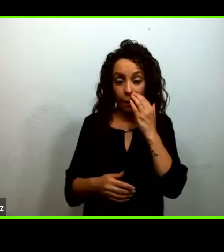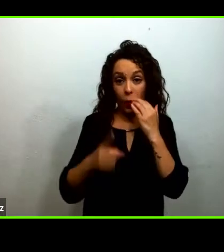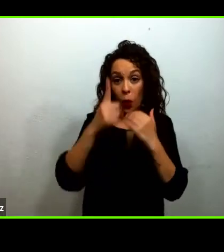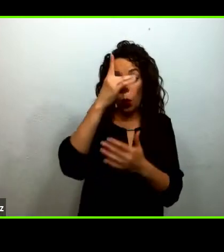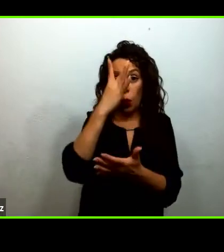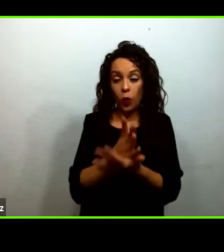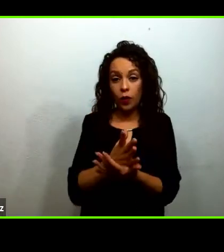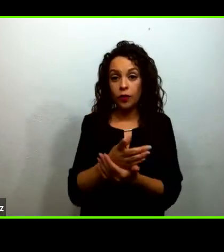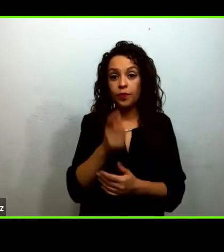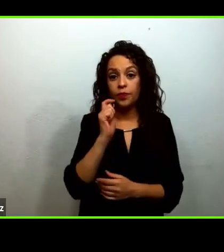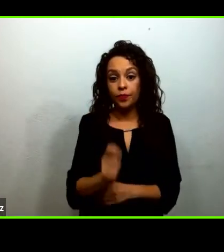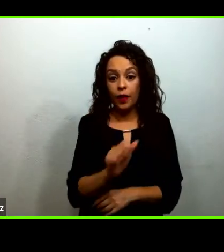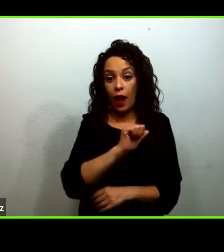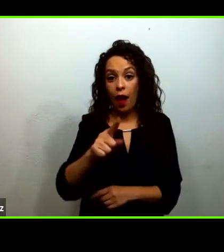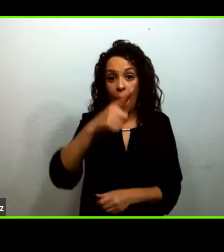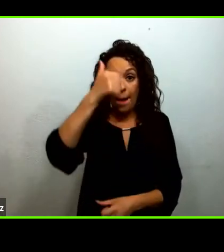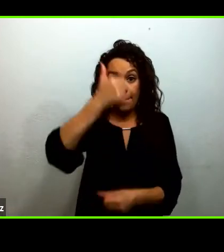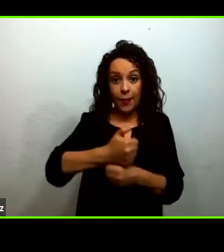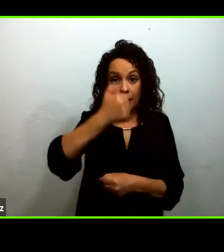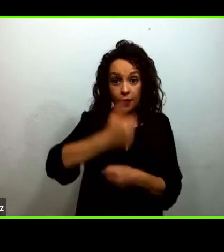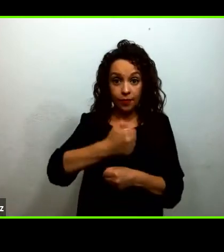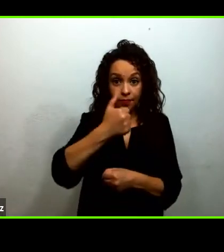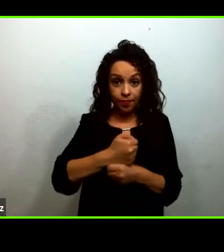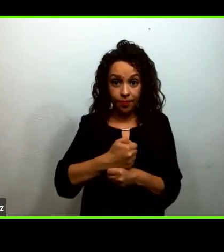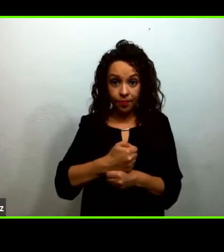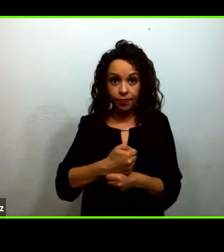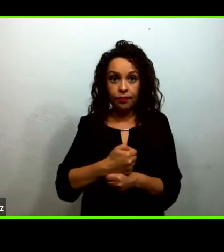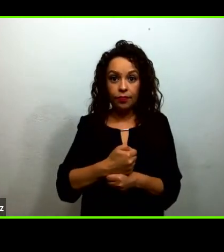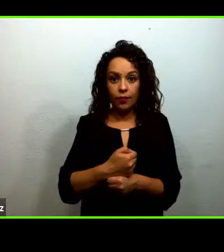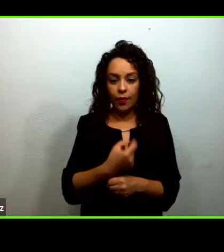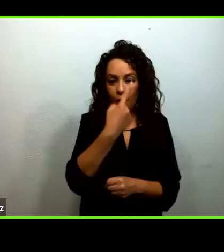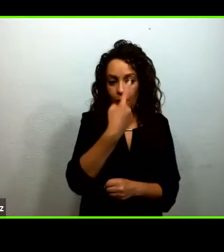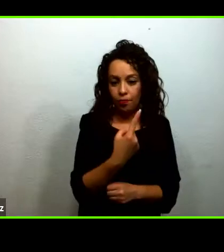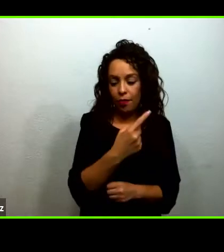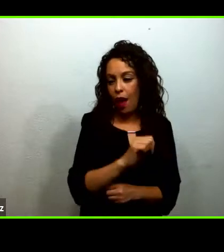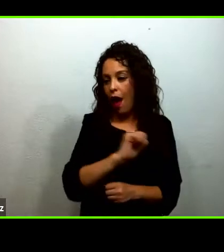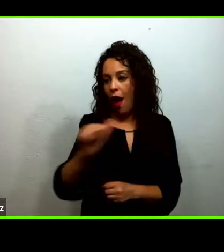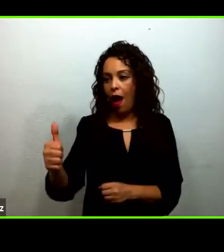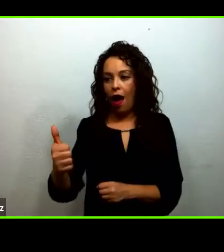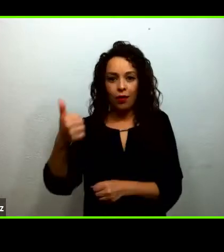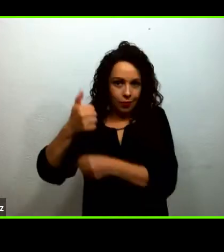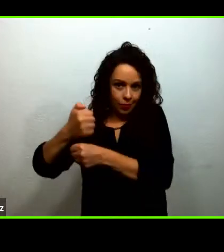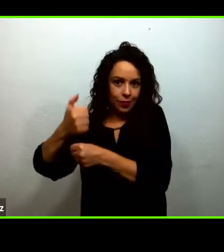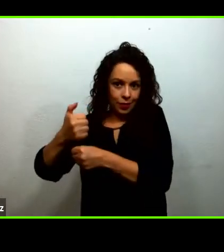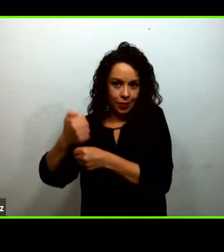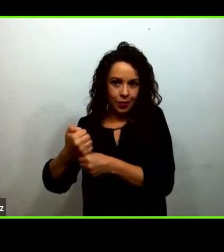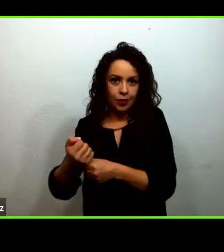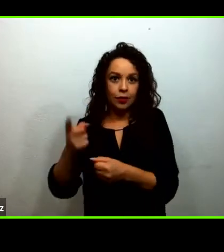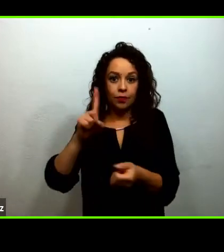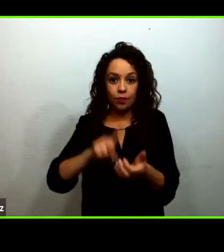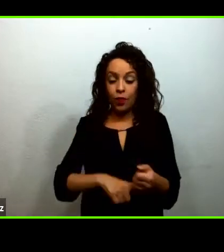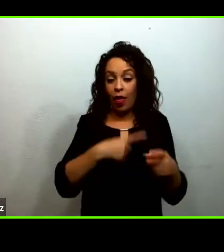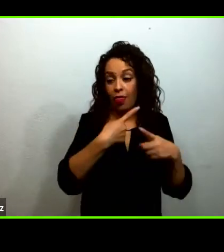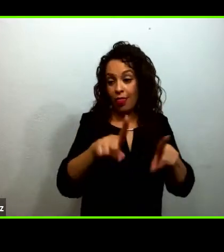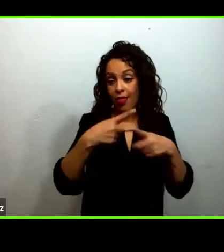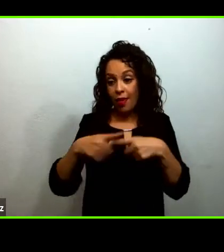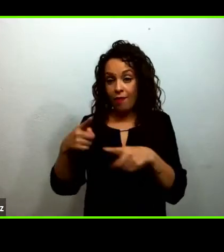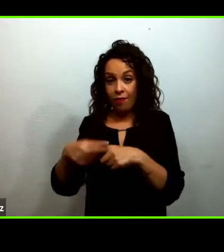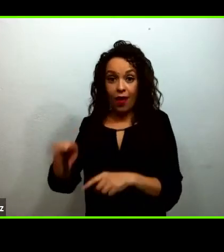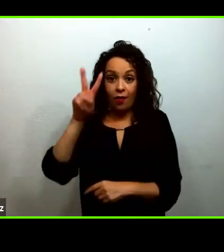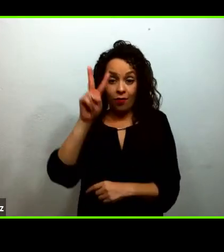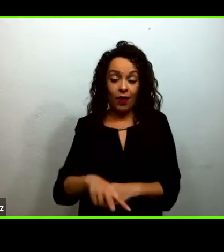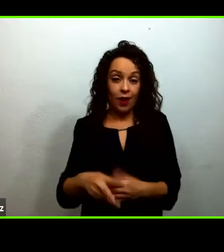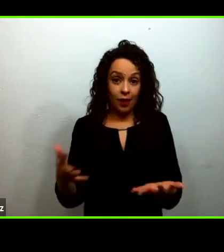el caso de primaria para los seis grados de primaria con variantes en la complejidad de la resolución